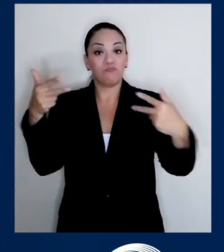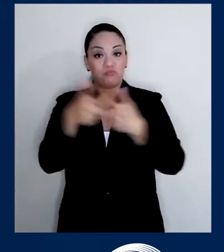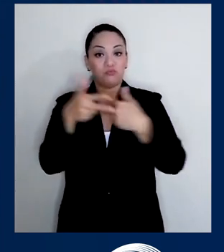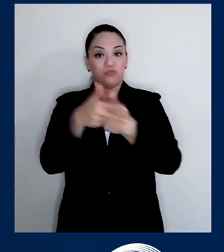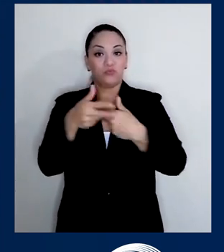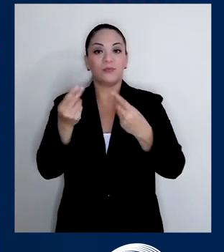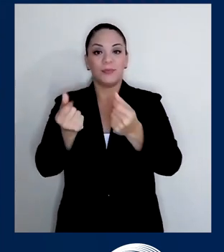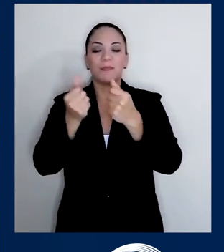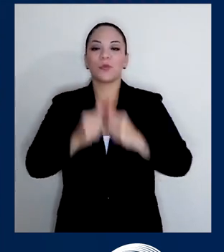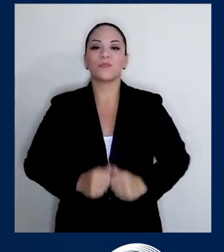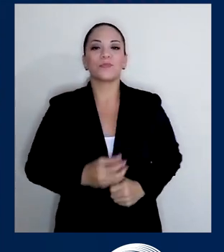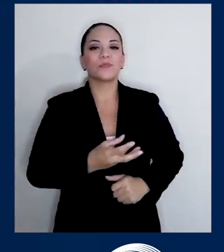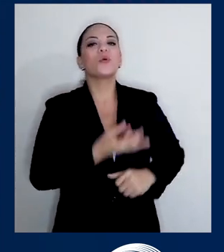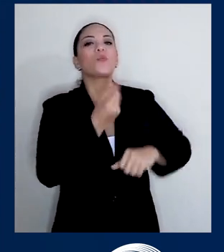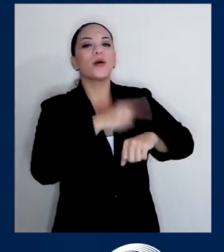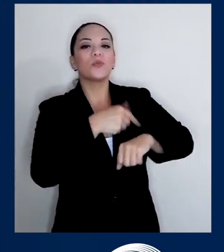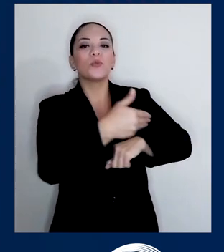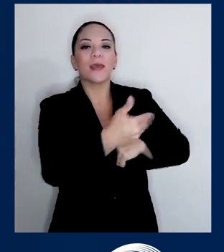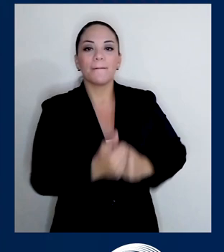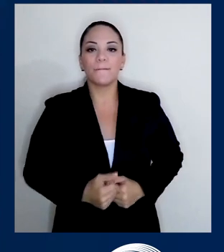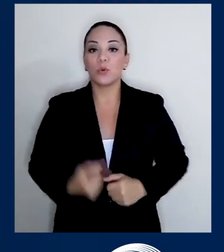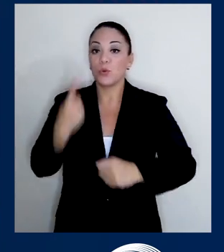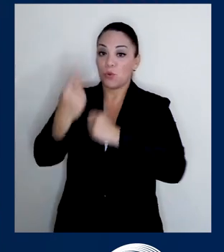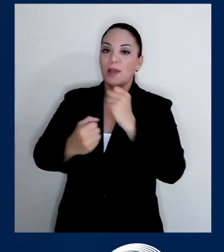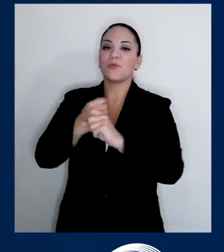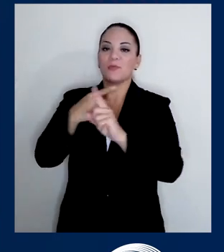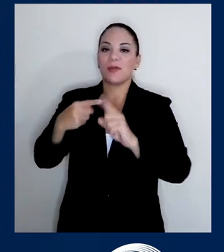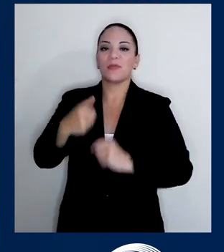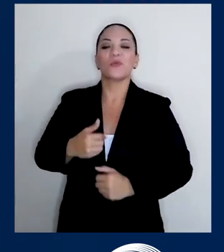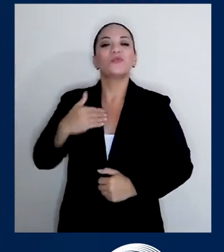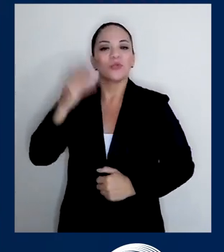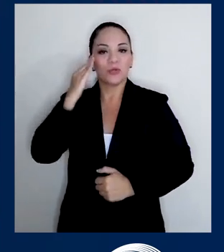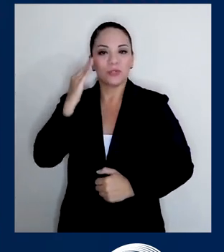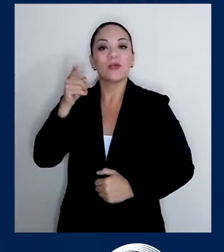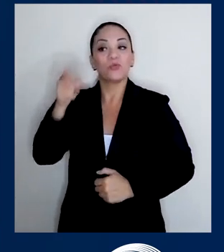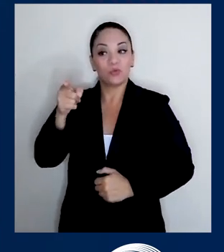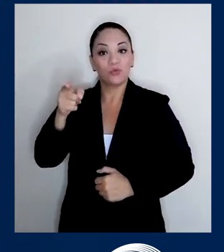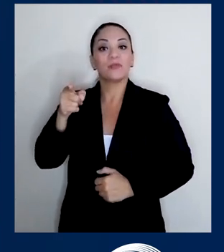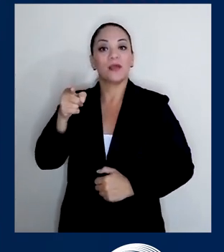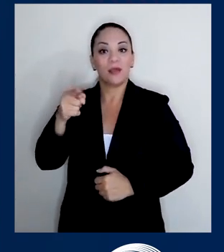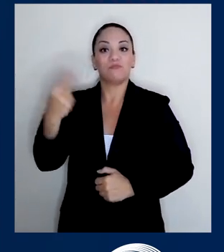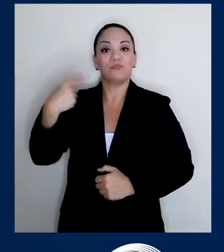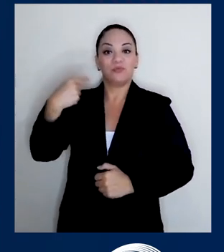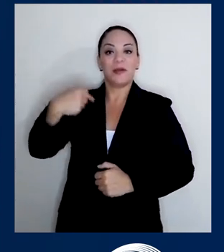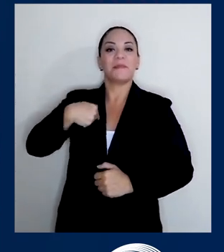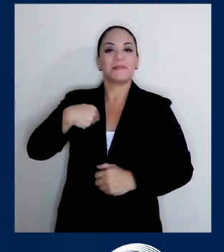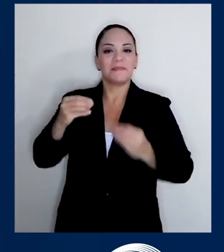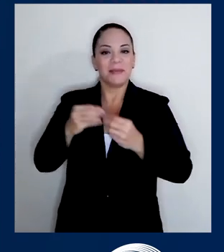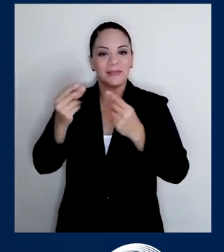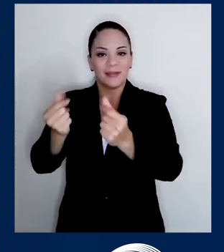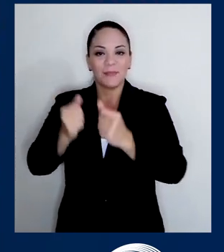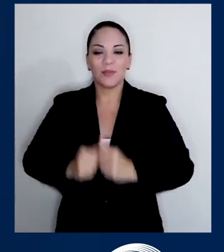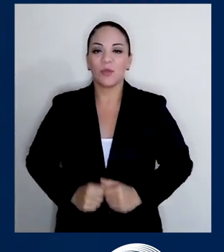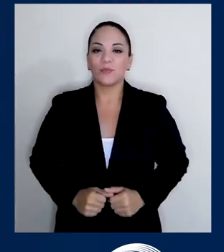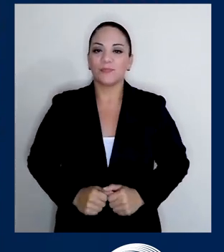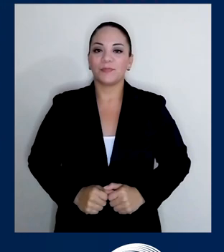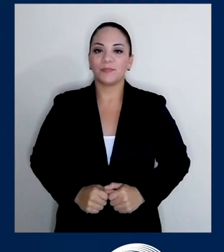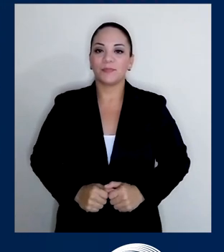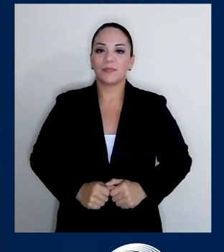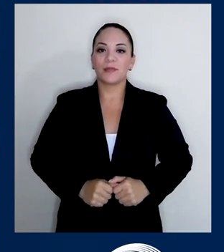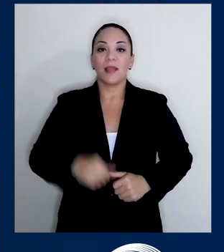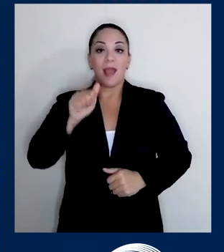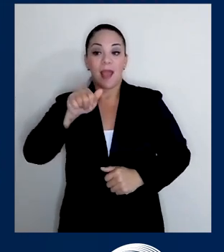movilidad. ¿Y cuánto van a durar haciendo esto? Año y medio, yo sé que usted va a estar detrás mío para que sea mucho más rápido. Entonces,